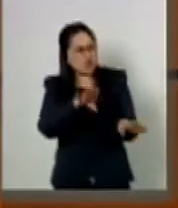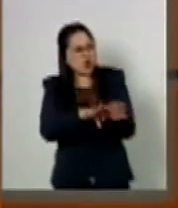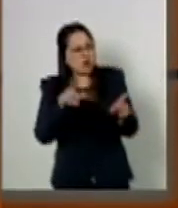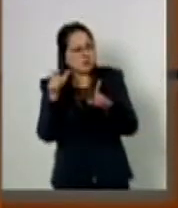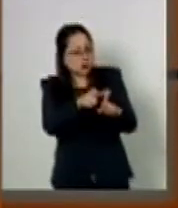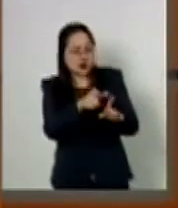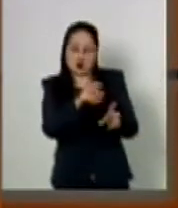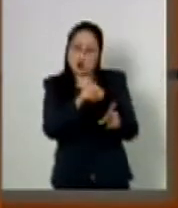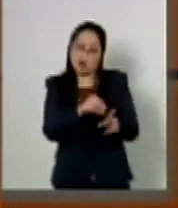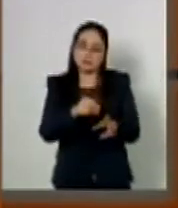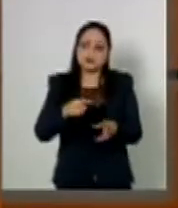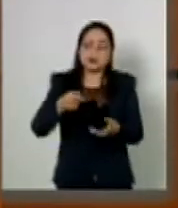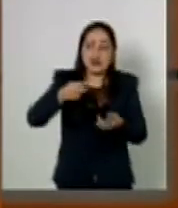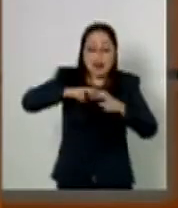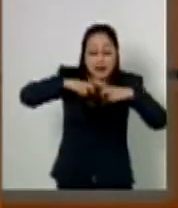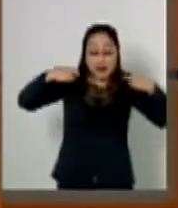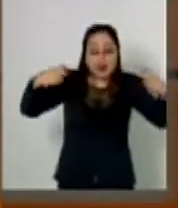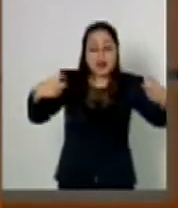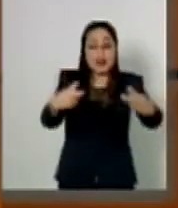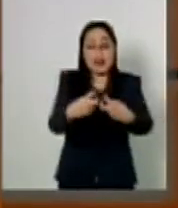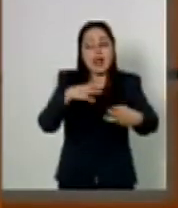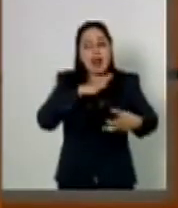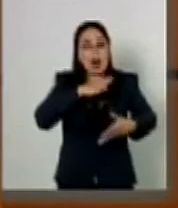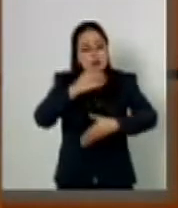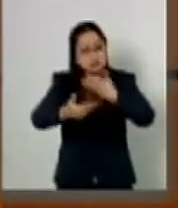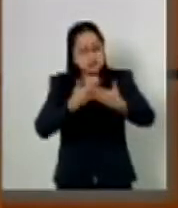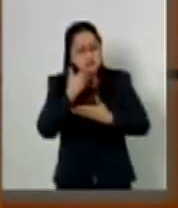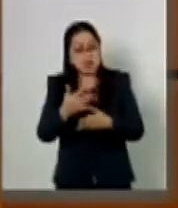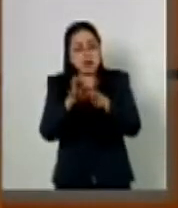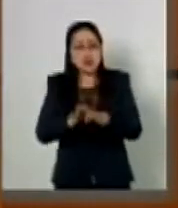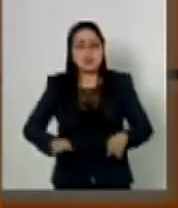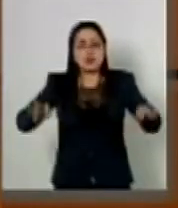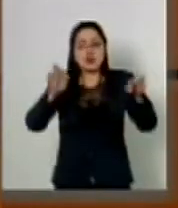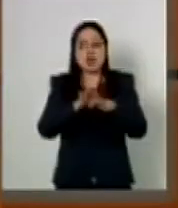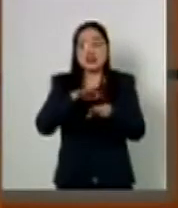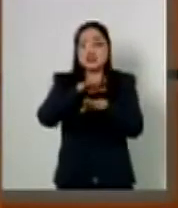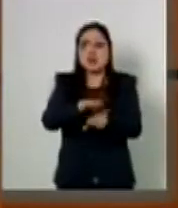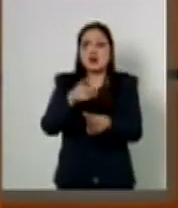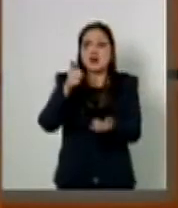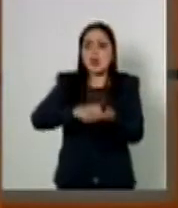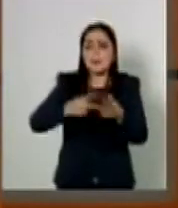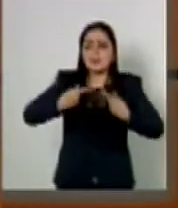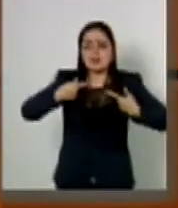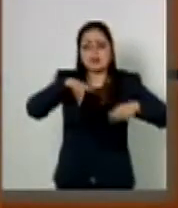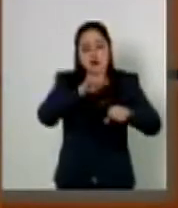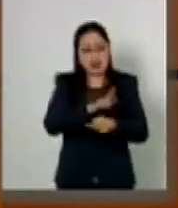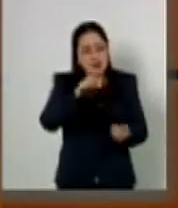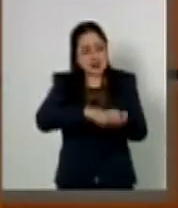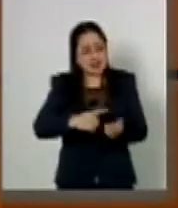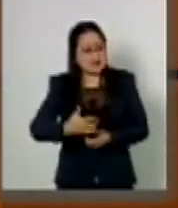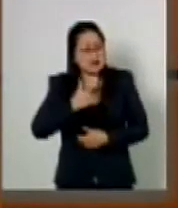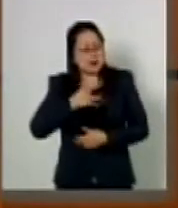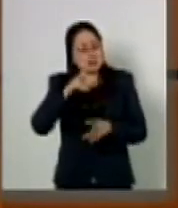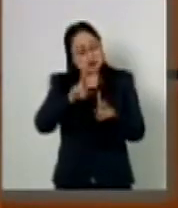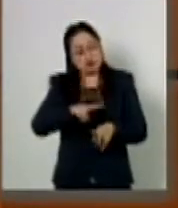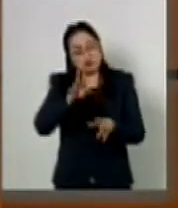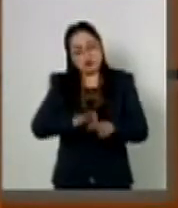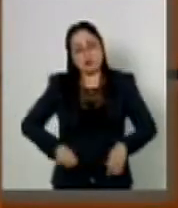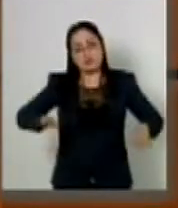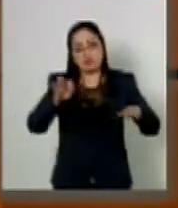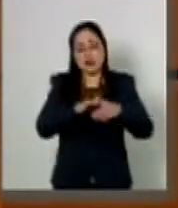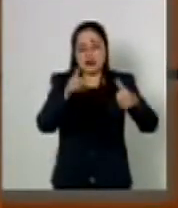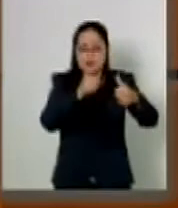integrantes de estas comisiones, se lograron avances importantes que, en lo personal, considero de una gran relevancia. Primero,